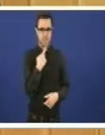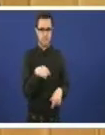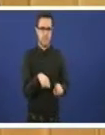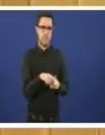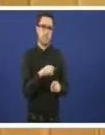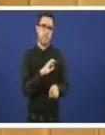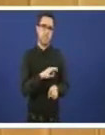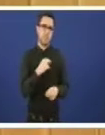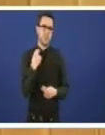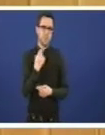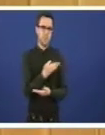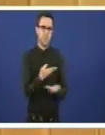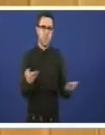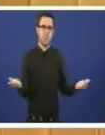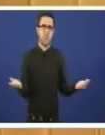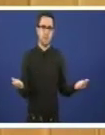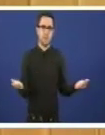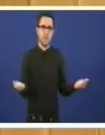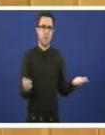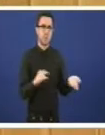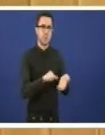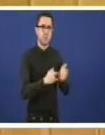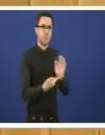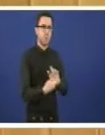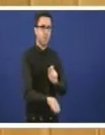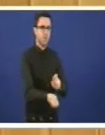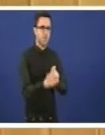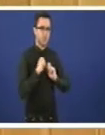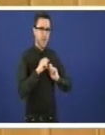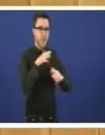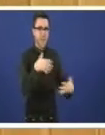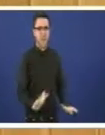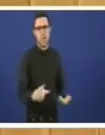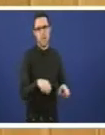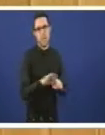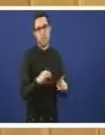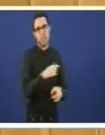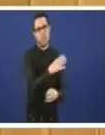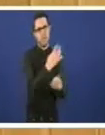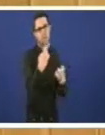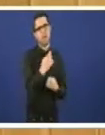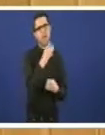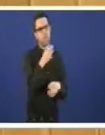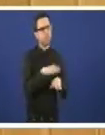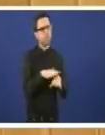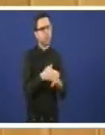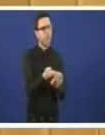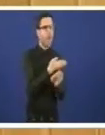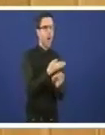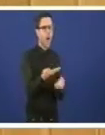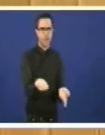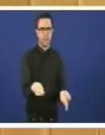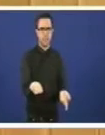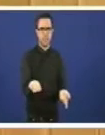as solucións que vostedes aportan agora hai que preguntarse e decir por que non as aportaron antes cando